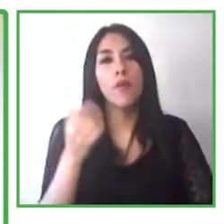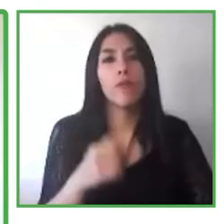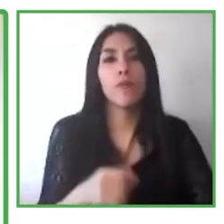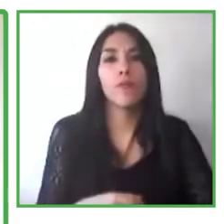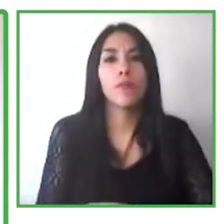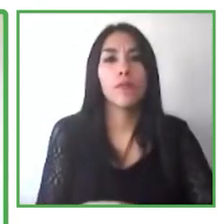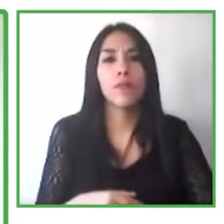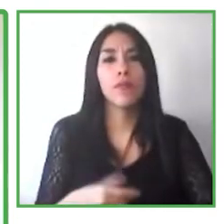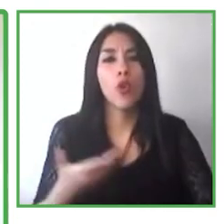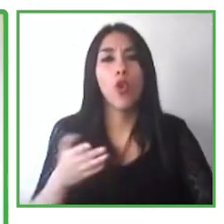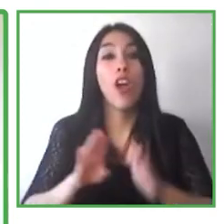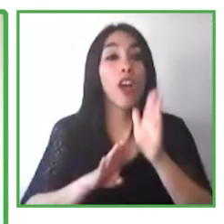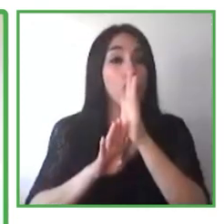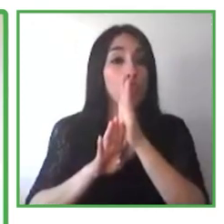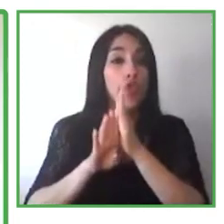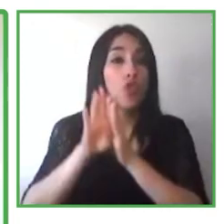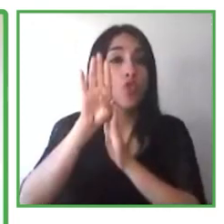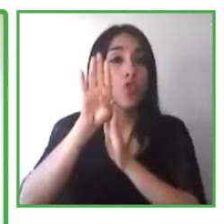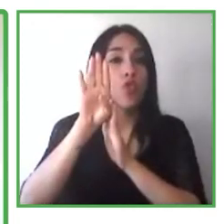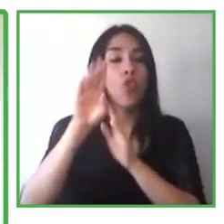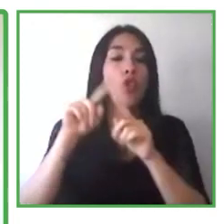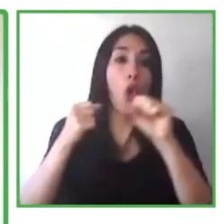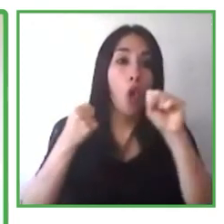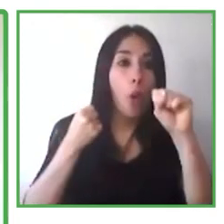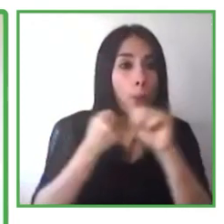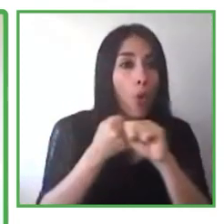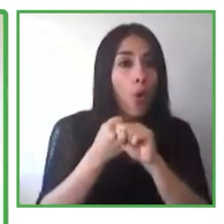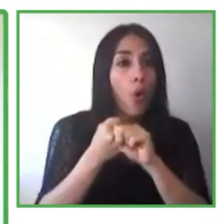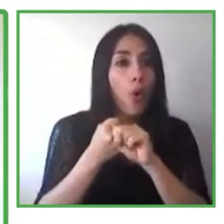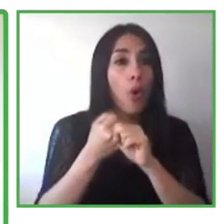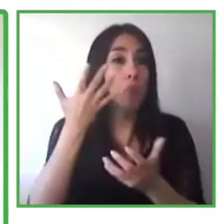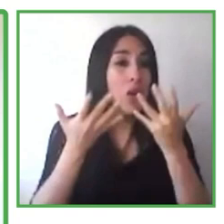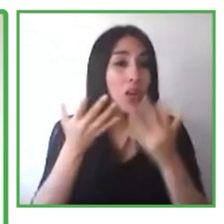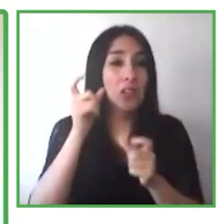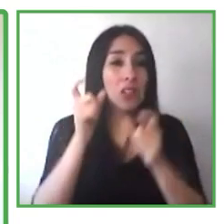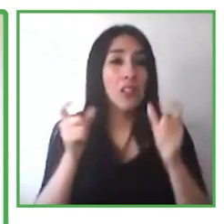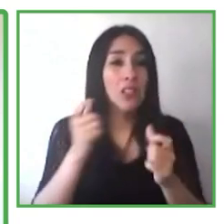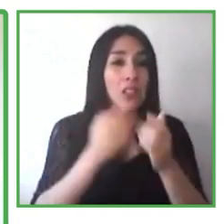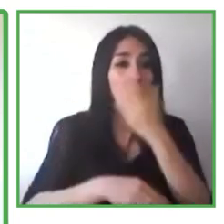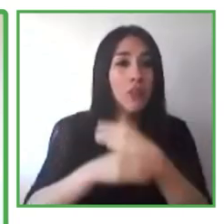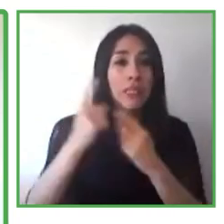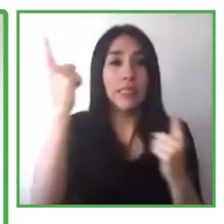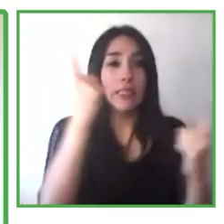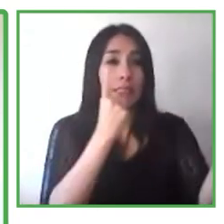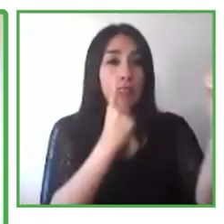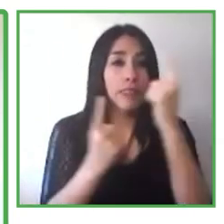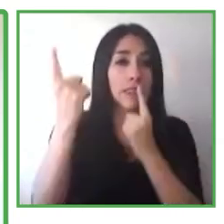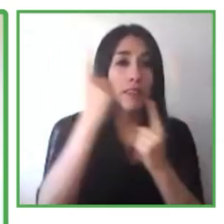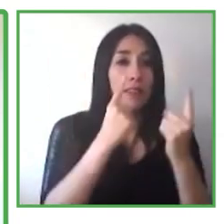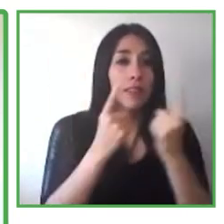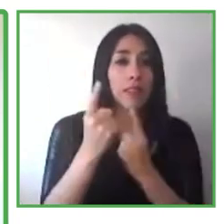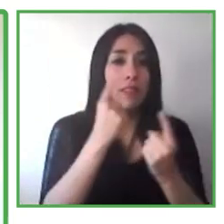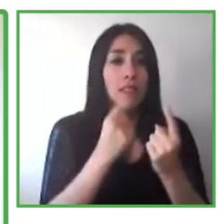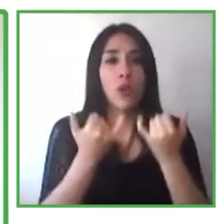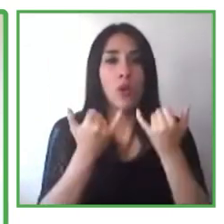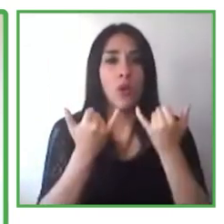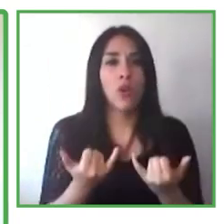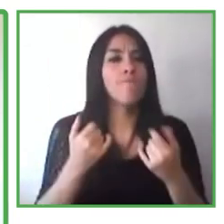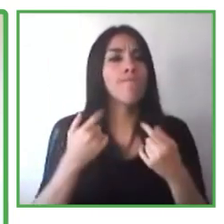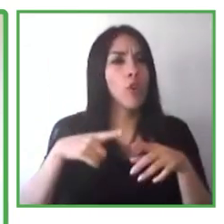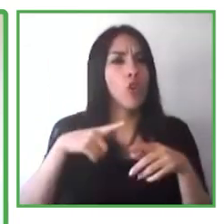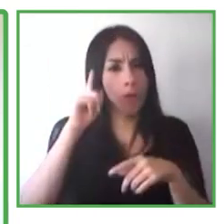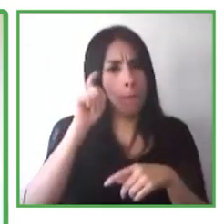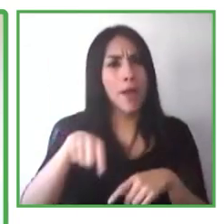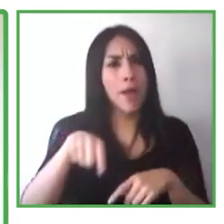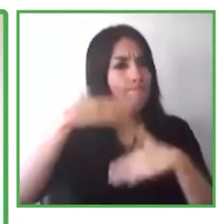estas nuevas personas que entran. Seguimos liderando una mesa de negocios